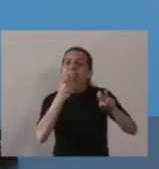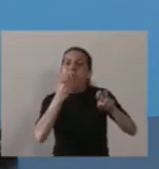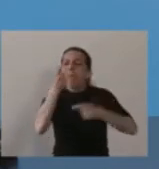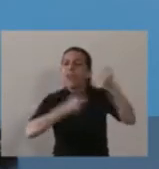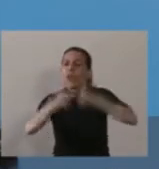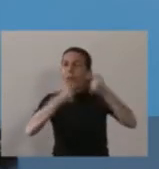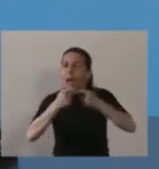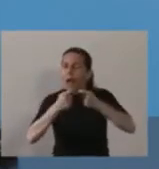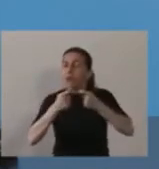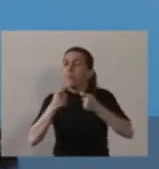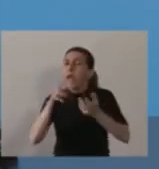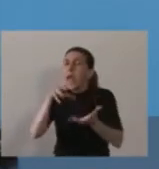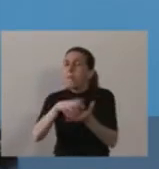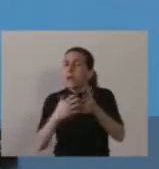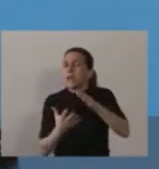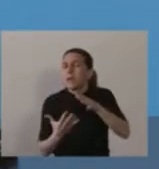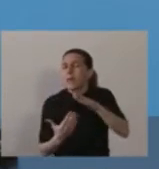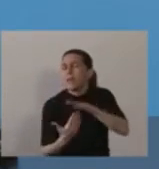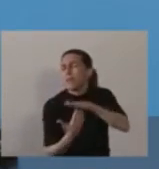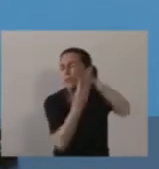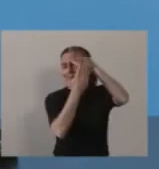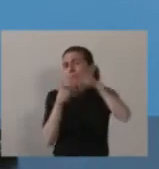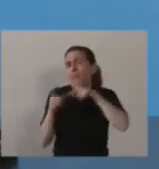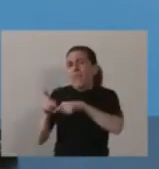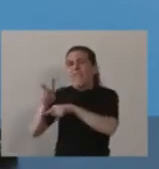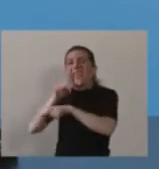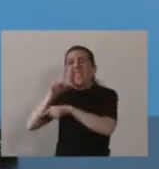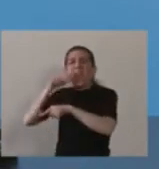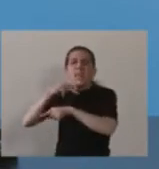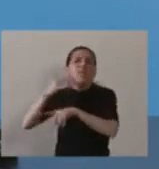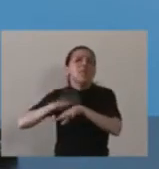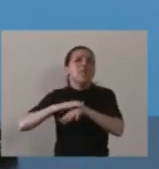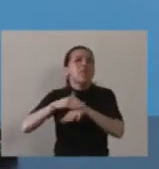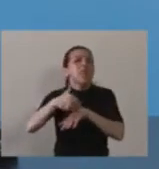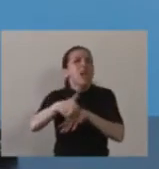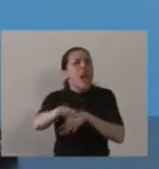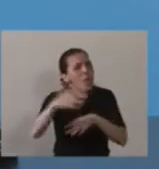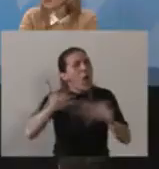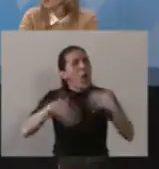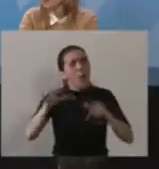significativa. Pero hay que darle tiempo al tiempo, no hay que apurarse tanto.